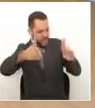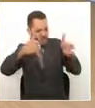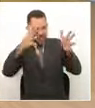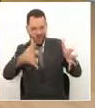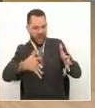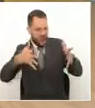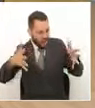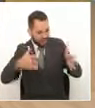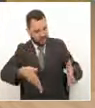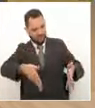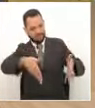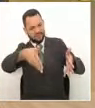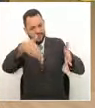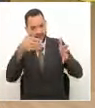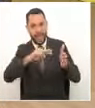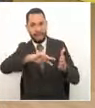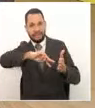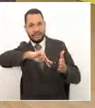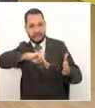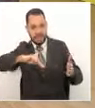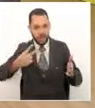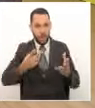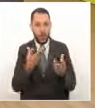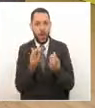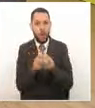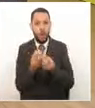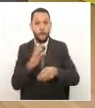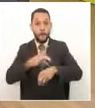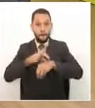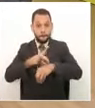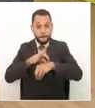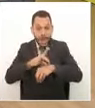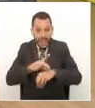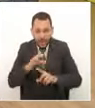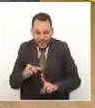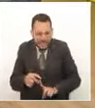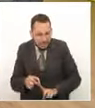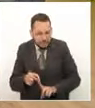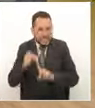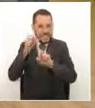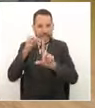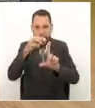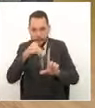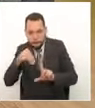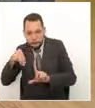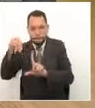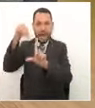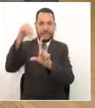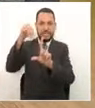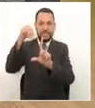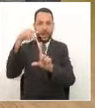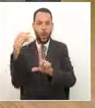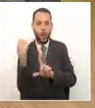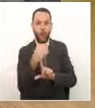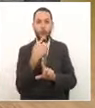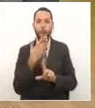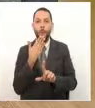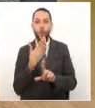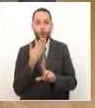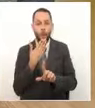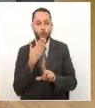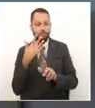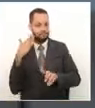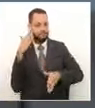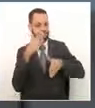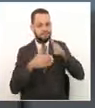personal formado que lo tenemos además en la región en subespecialidades médicas que permite brindarle a toda la comunidad